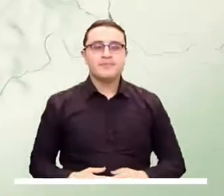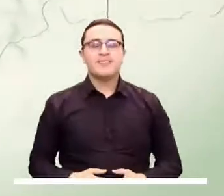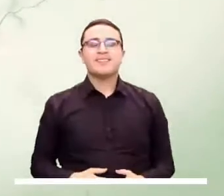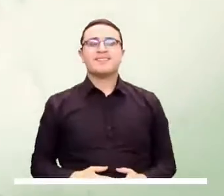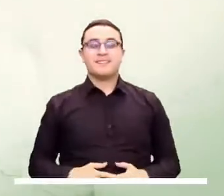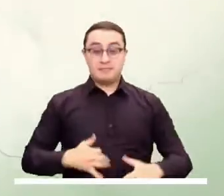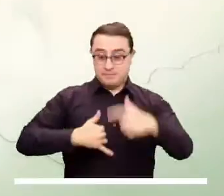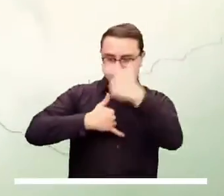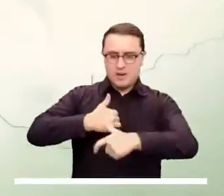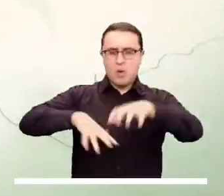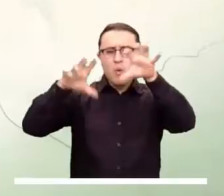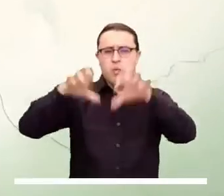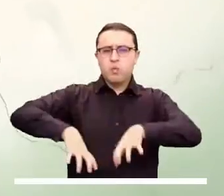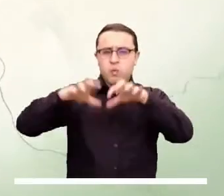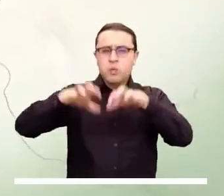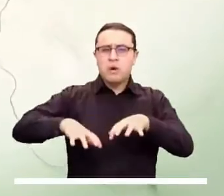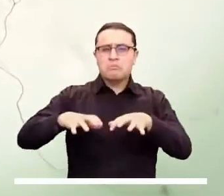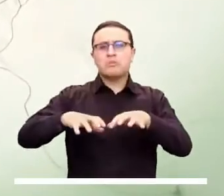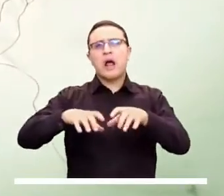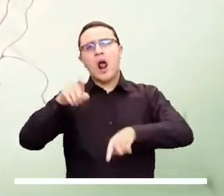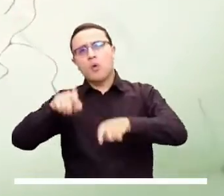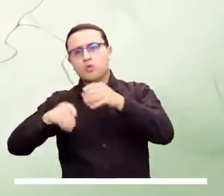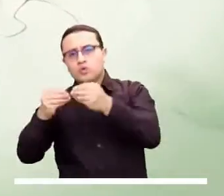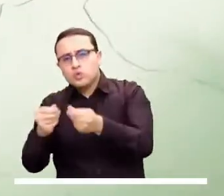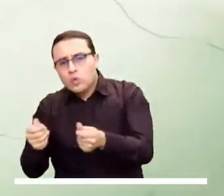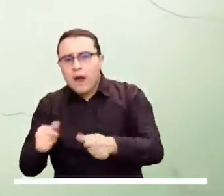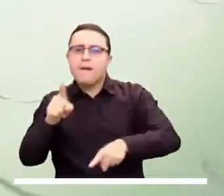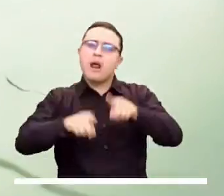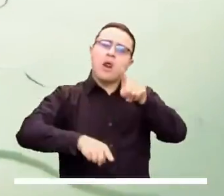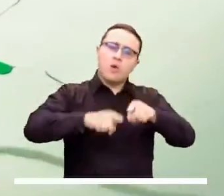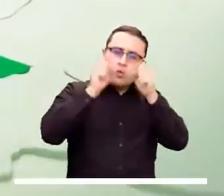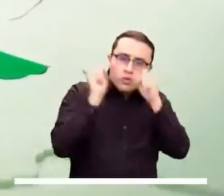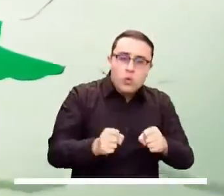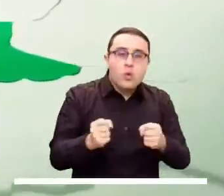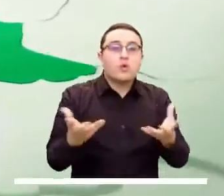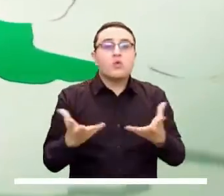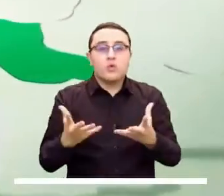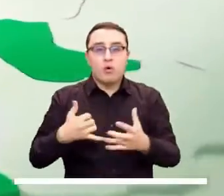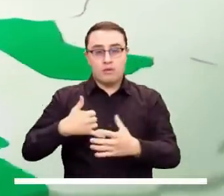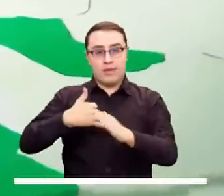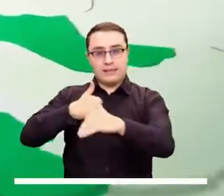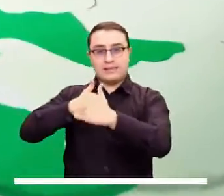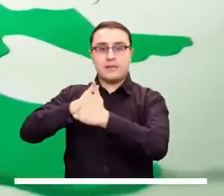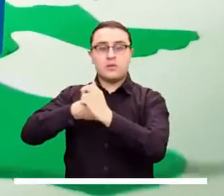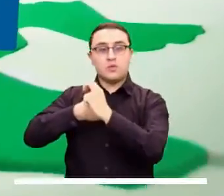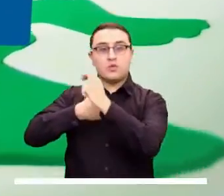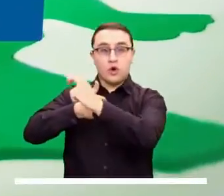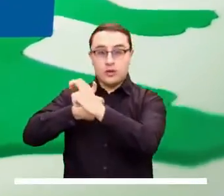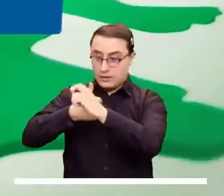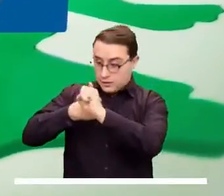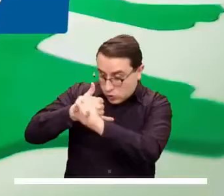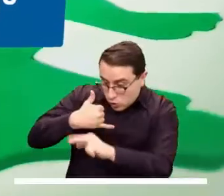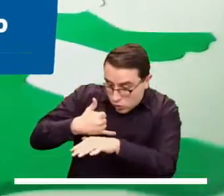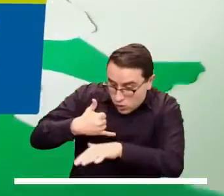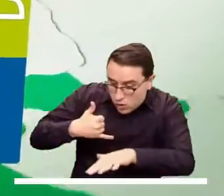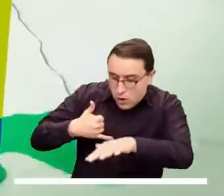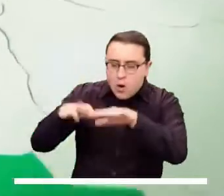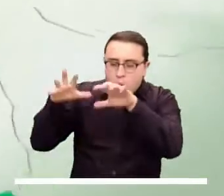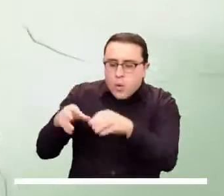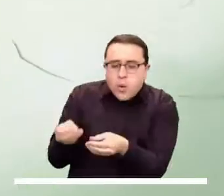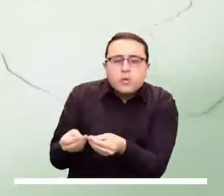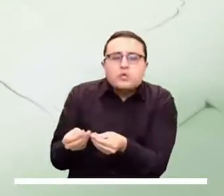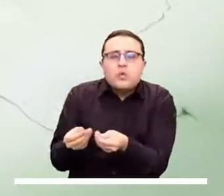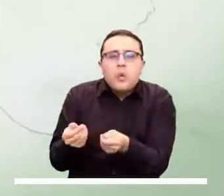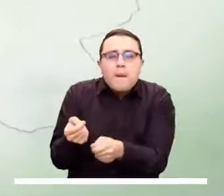parcialmente nublado durante la tarde. Las precipitaciones del Pacífico serían entre moderadas a fuertes en zonas del